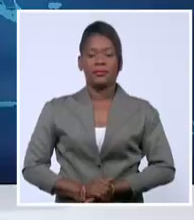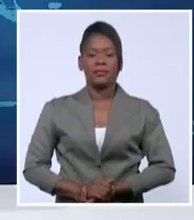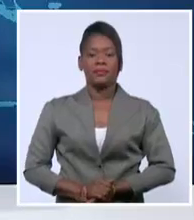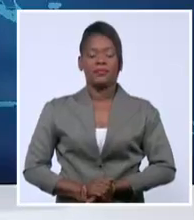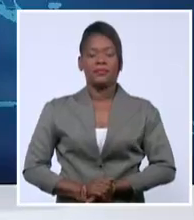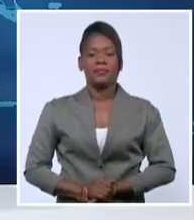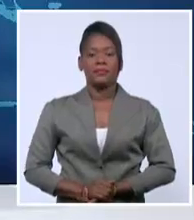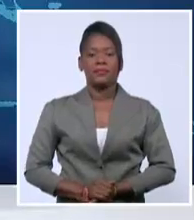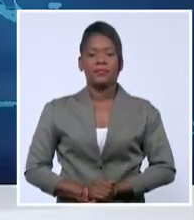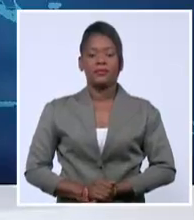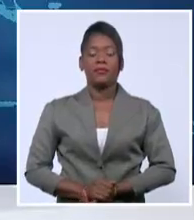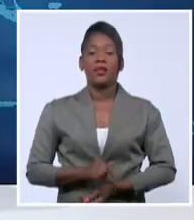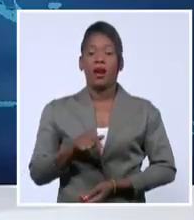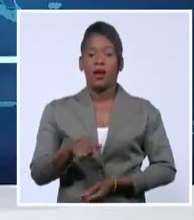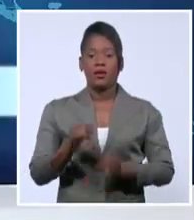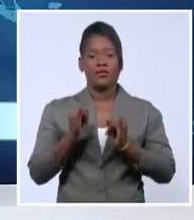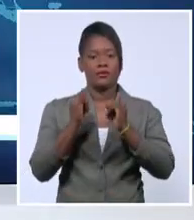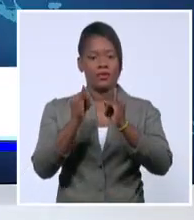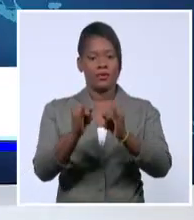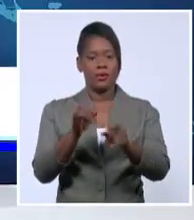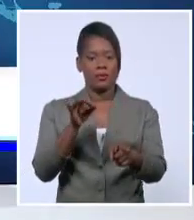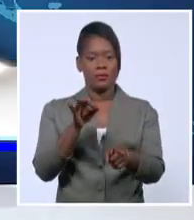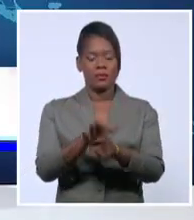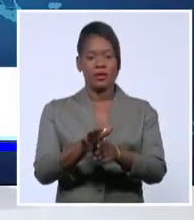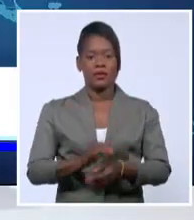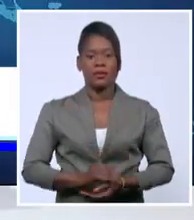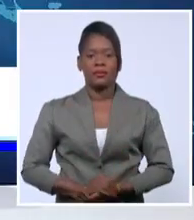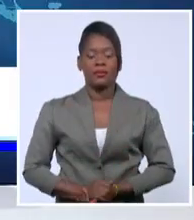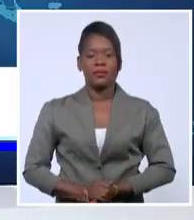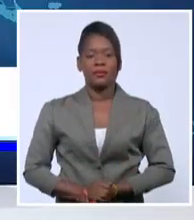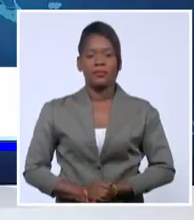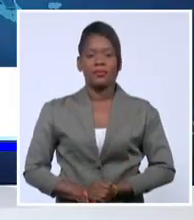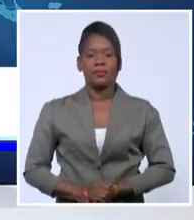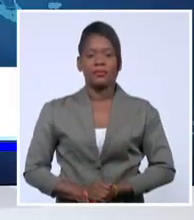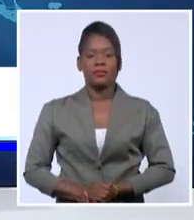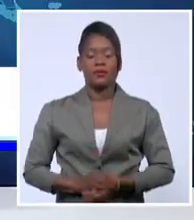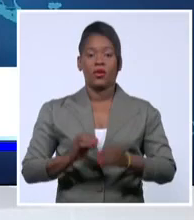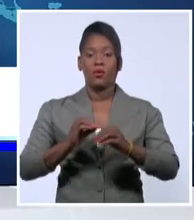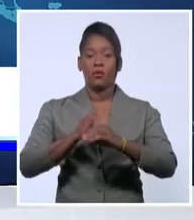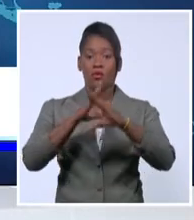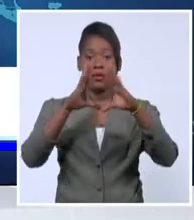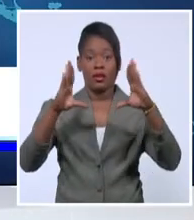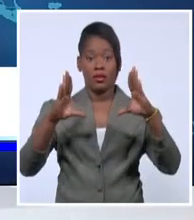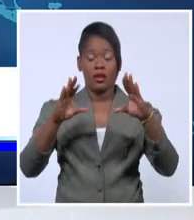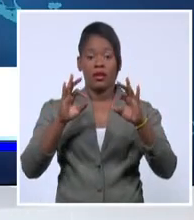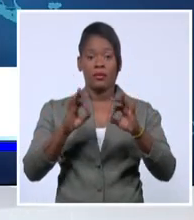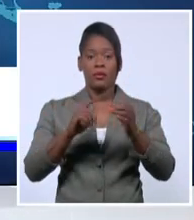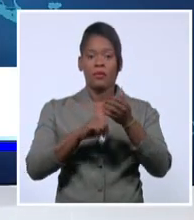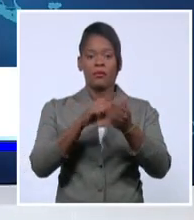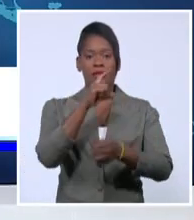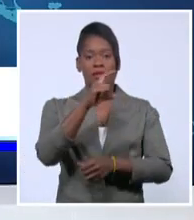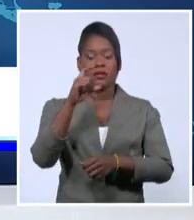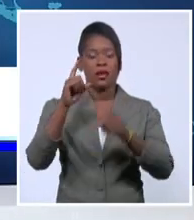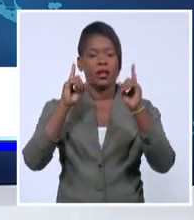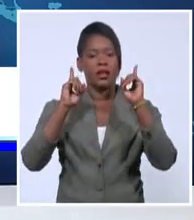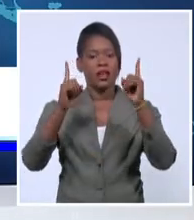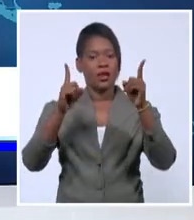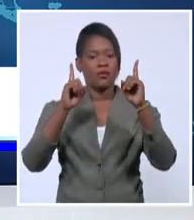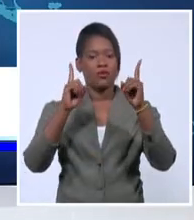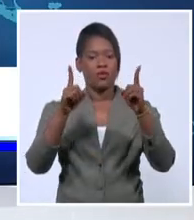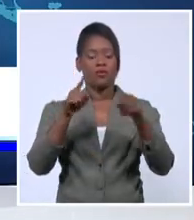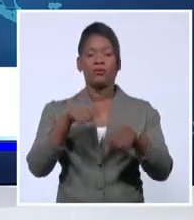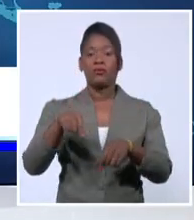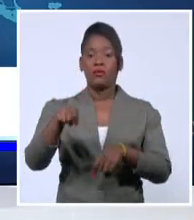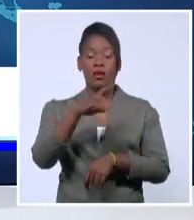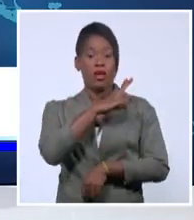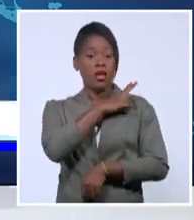Ampliamos las noticias. En la mañana de este martes sesionó el Buró Político del Comité Central del Partido Comunista de Cuba, presidido